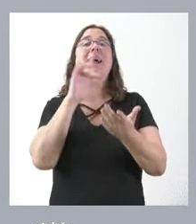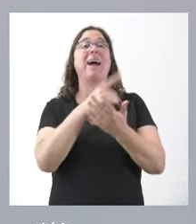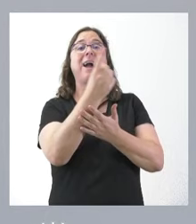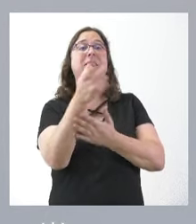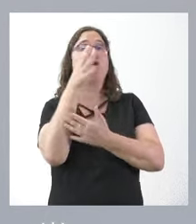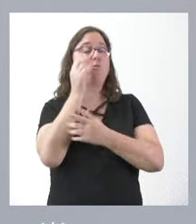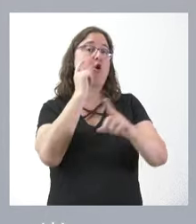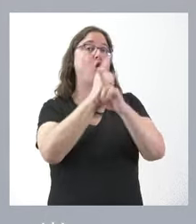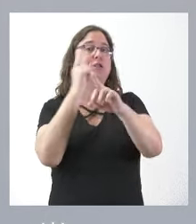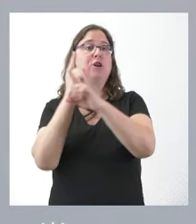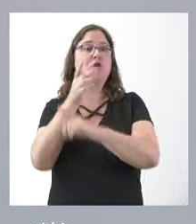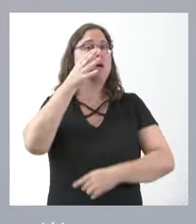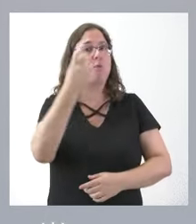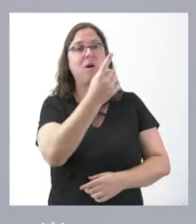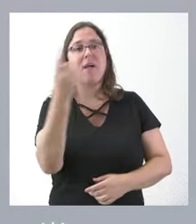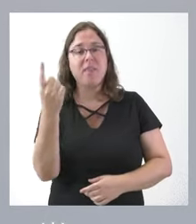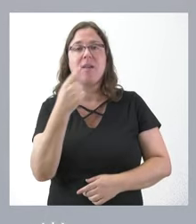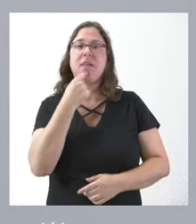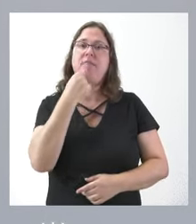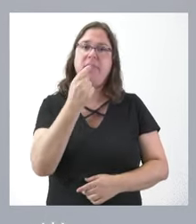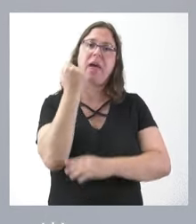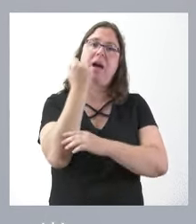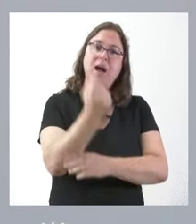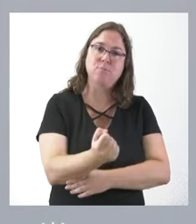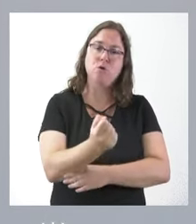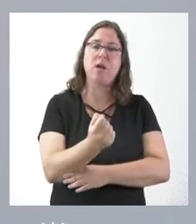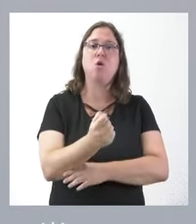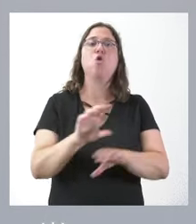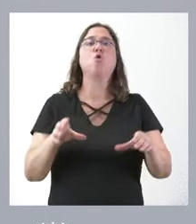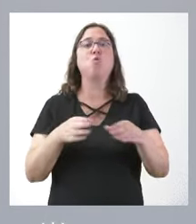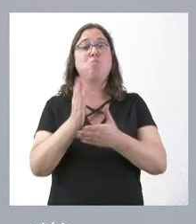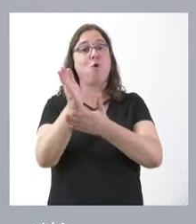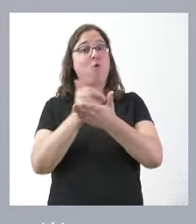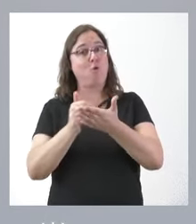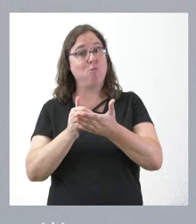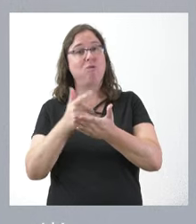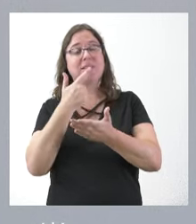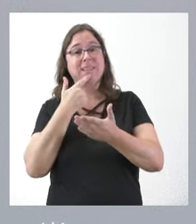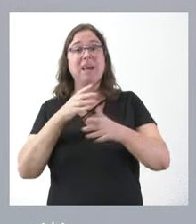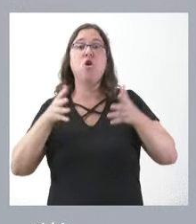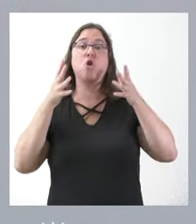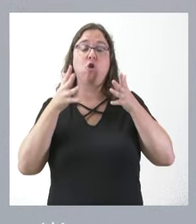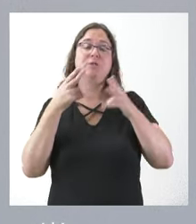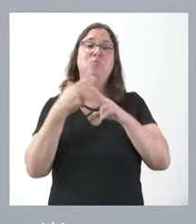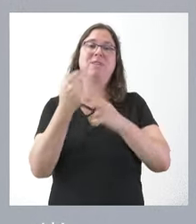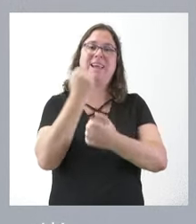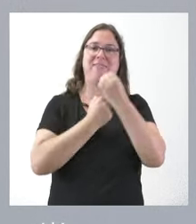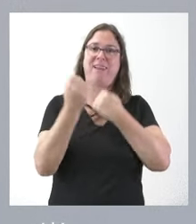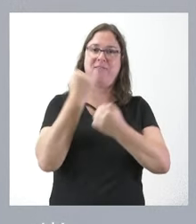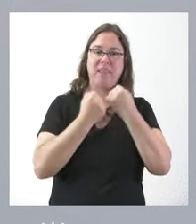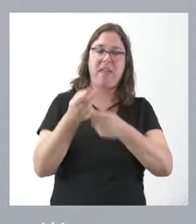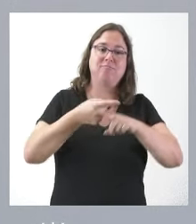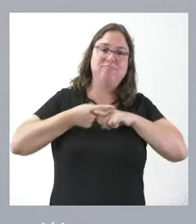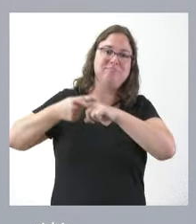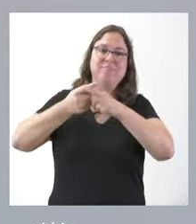municipios, si se plantea, es manifestándolo y apoyando las posiciones de las comunidades autónomas que en el Consejo de Política Fiscal y Financiera nos apoyemos